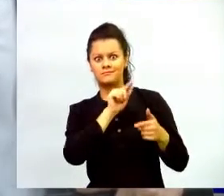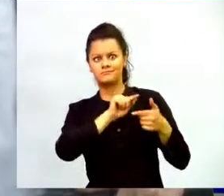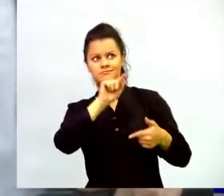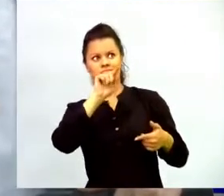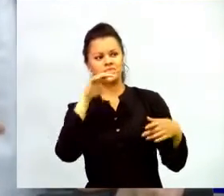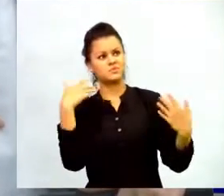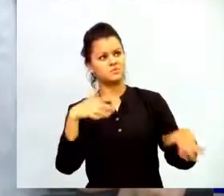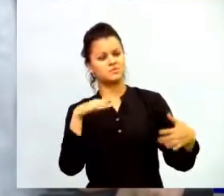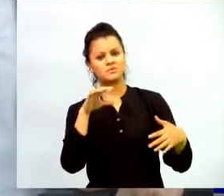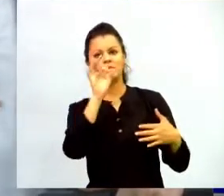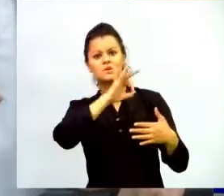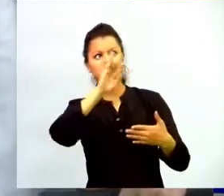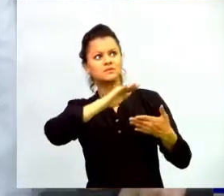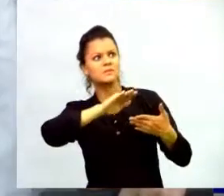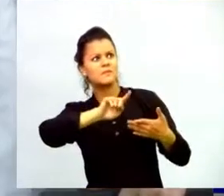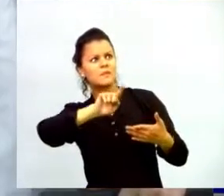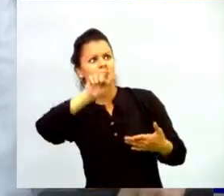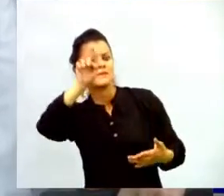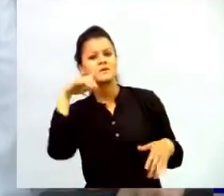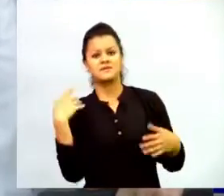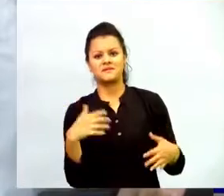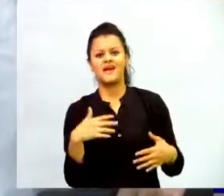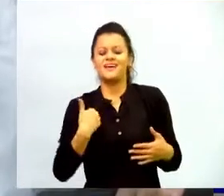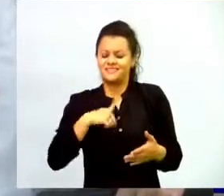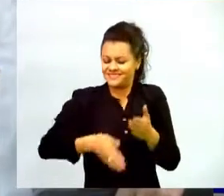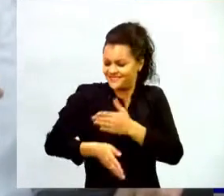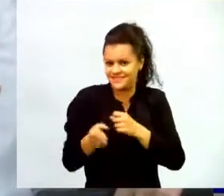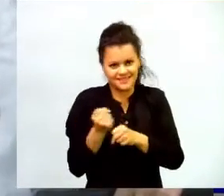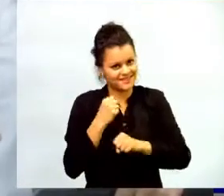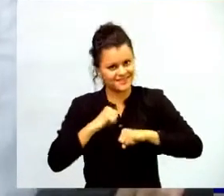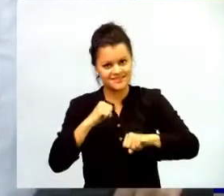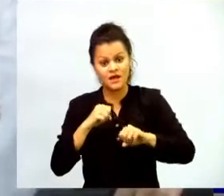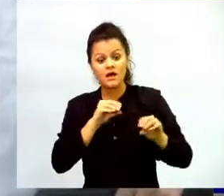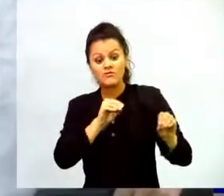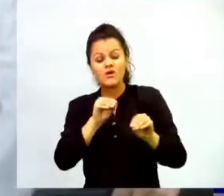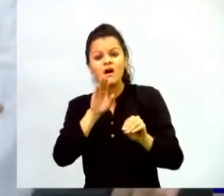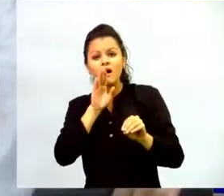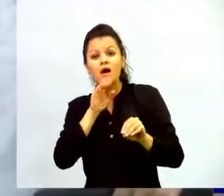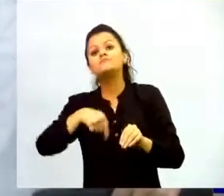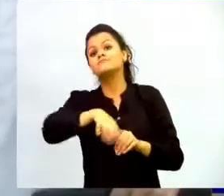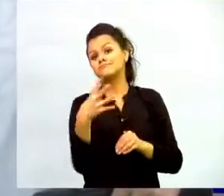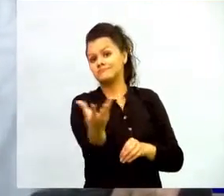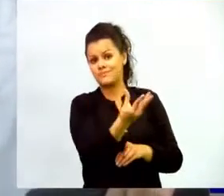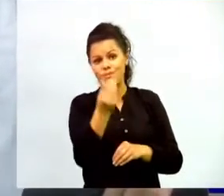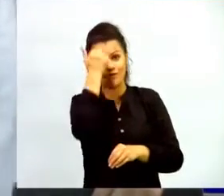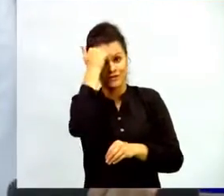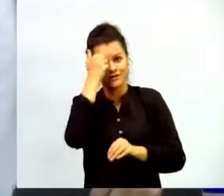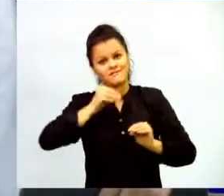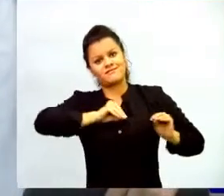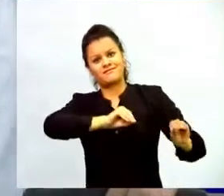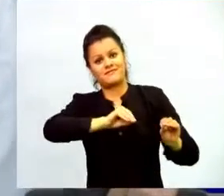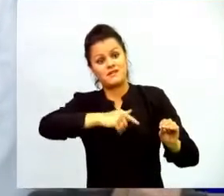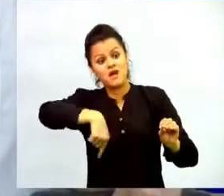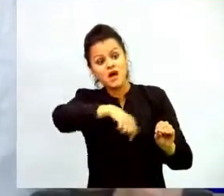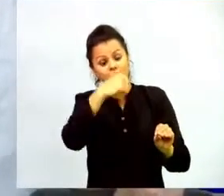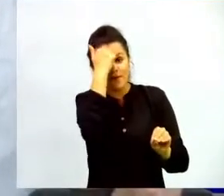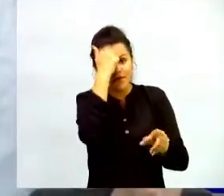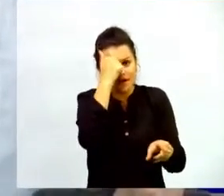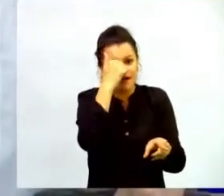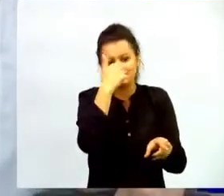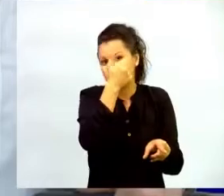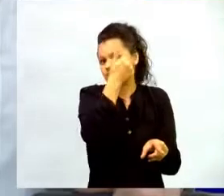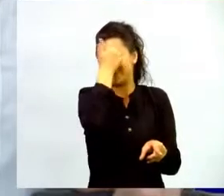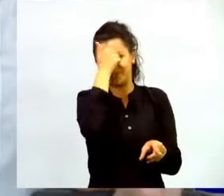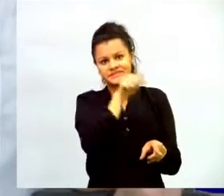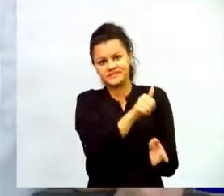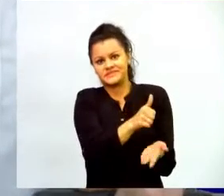por una formación a todos nuestros profesores nuestros profesores tienen que ser la clave de esta formación